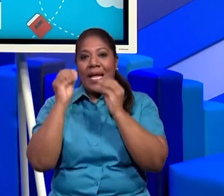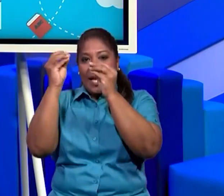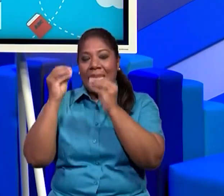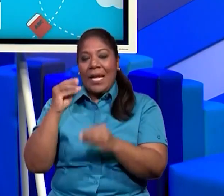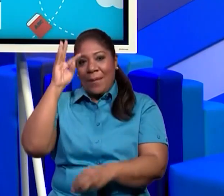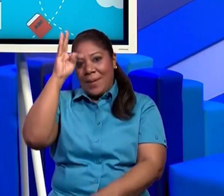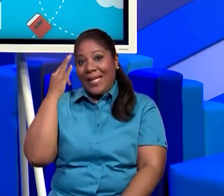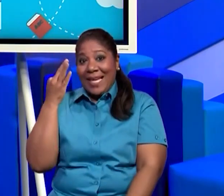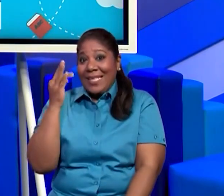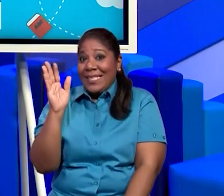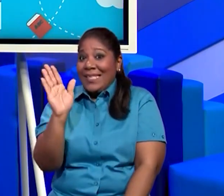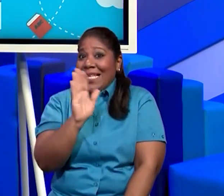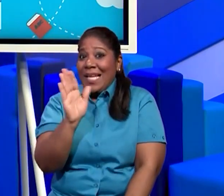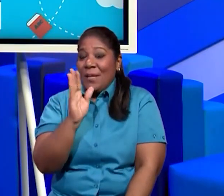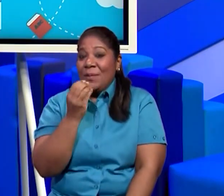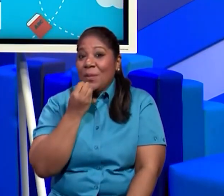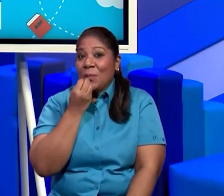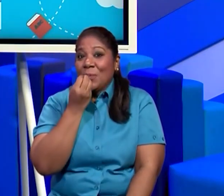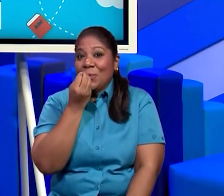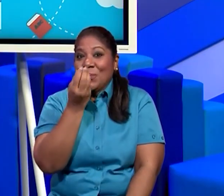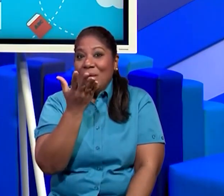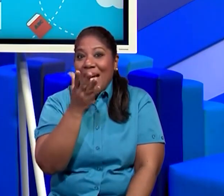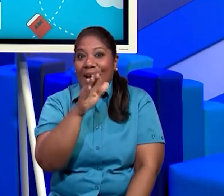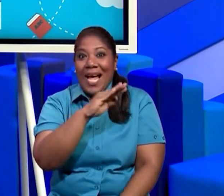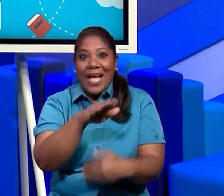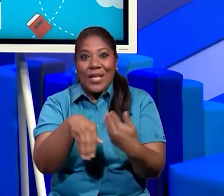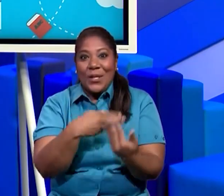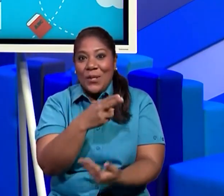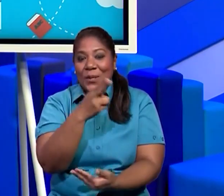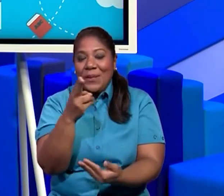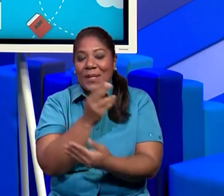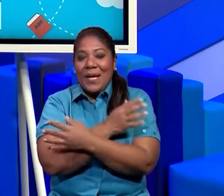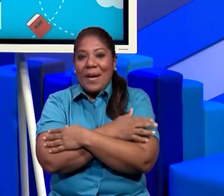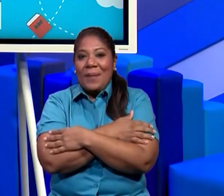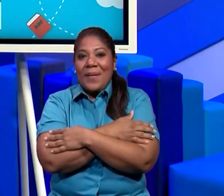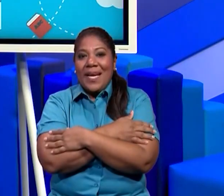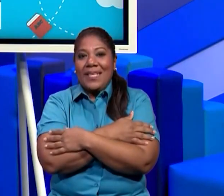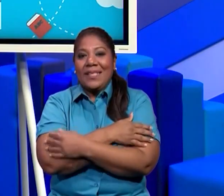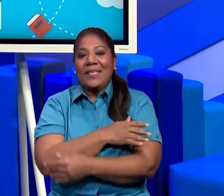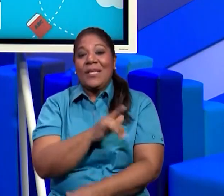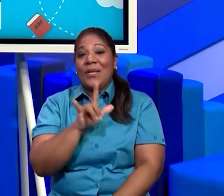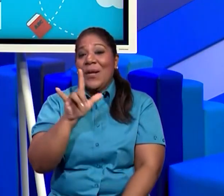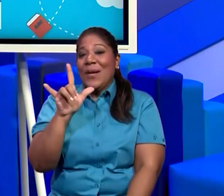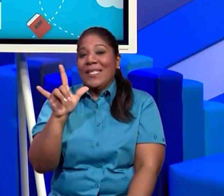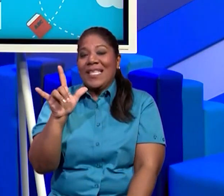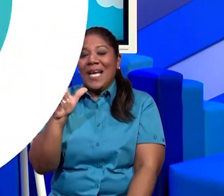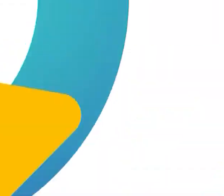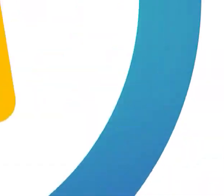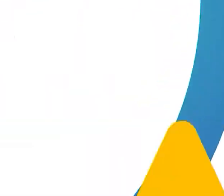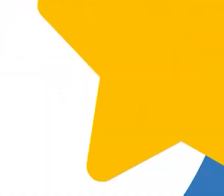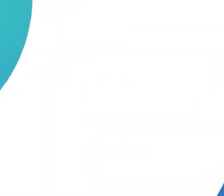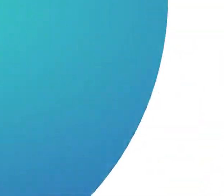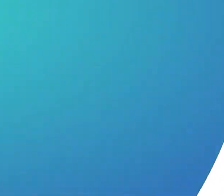Teresita se despide con un beso, con un abrazo y les dice los amo mucho.